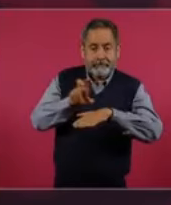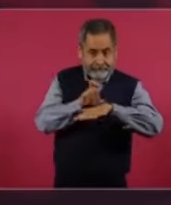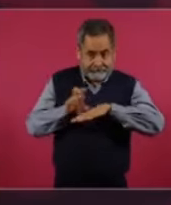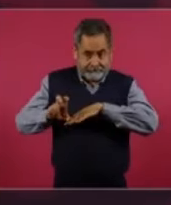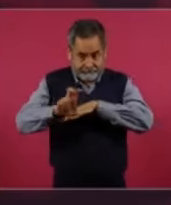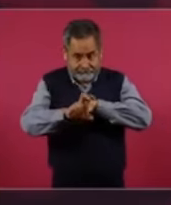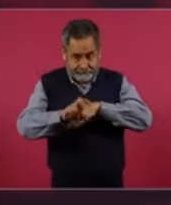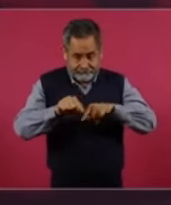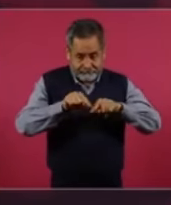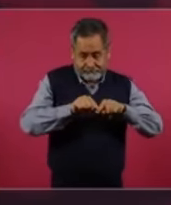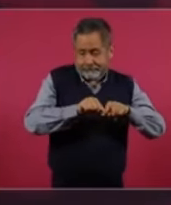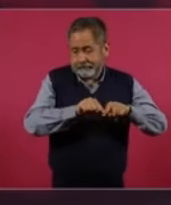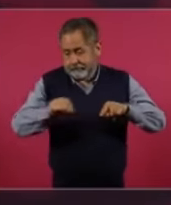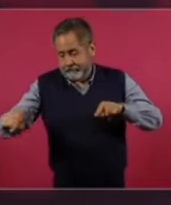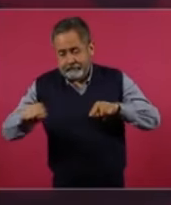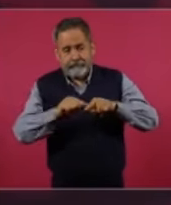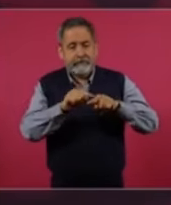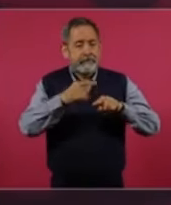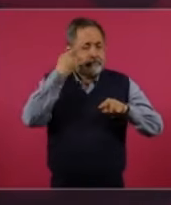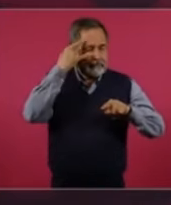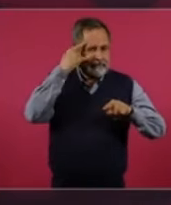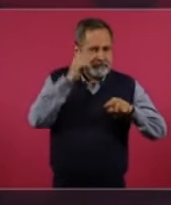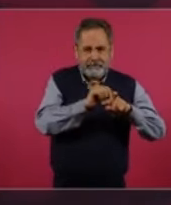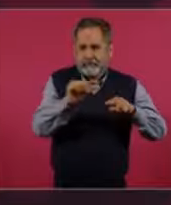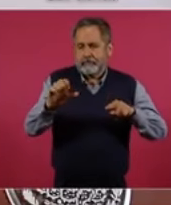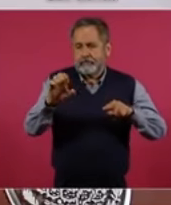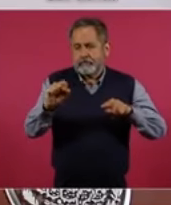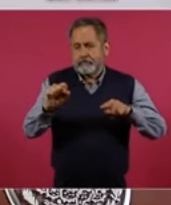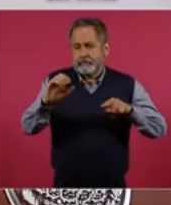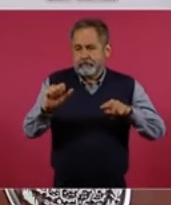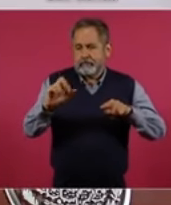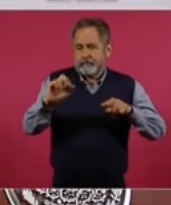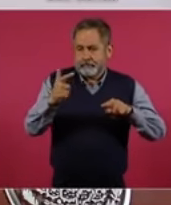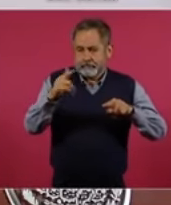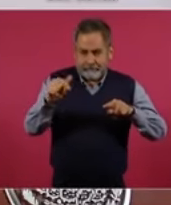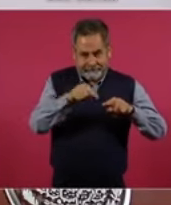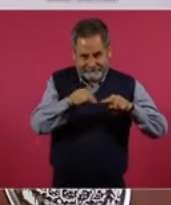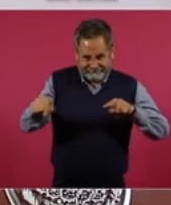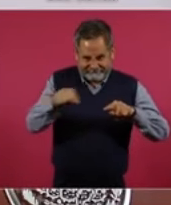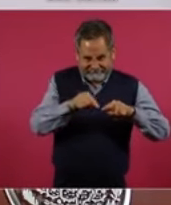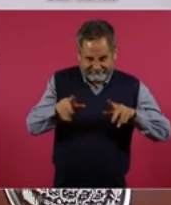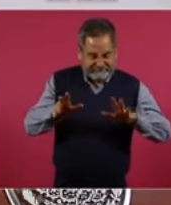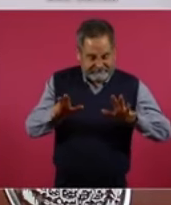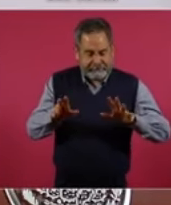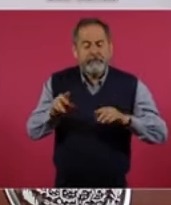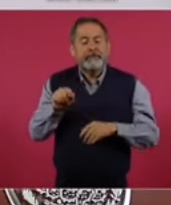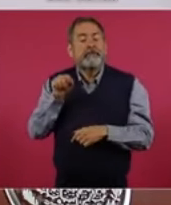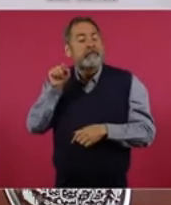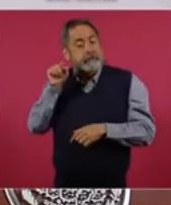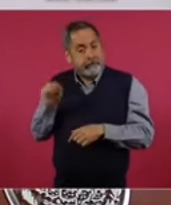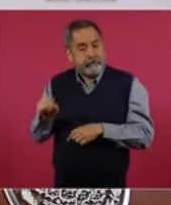Tren Maya de Campeche a Escárcega, hay un